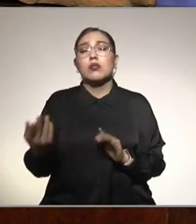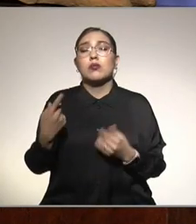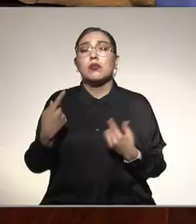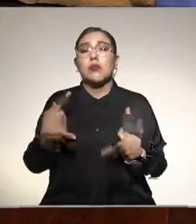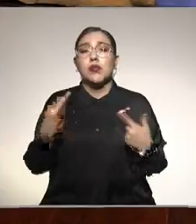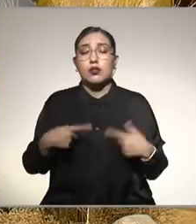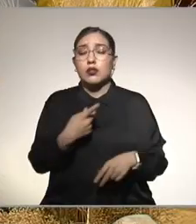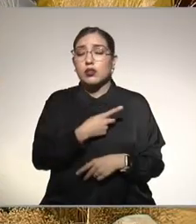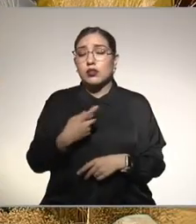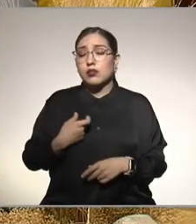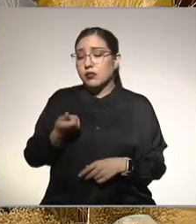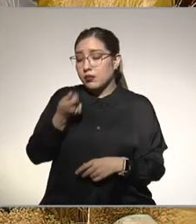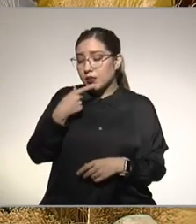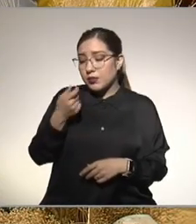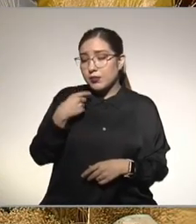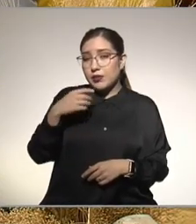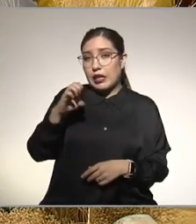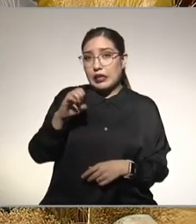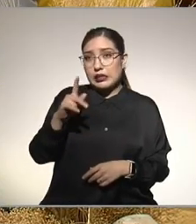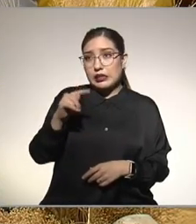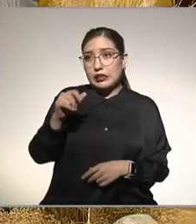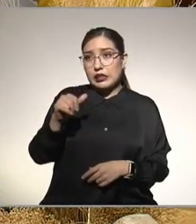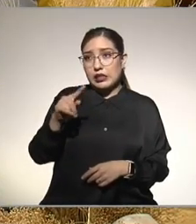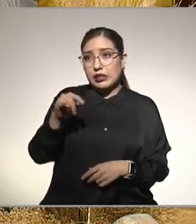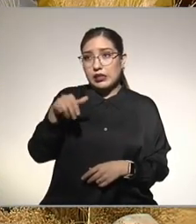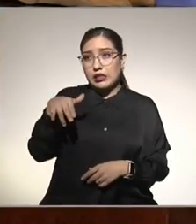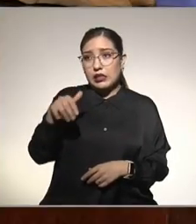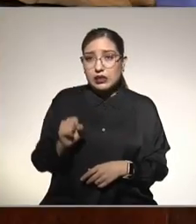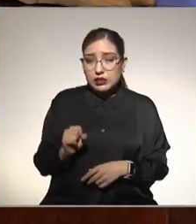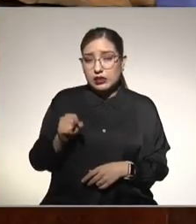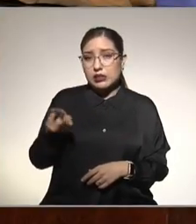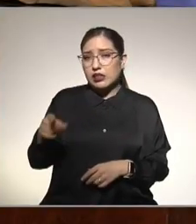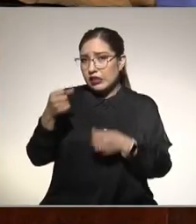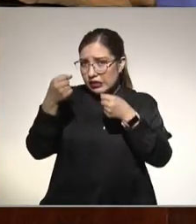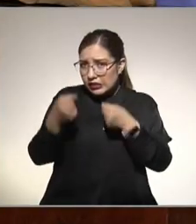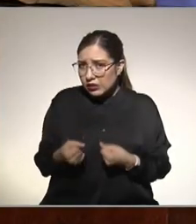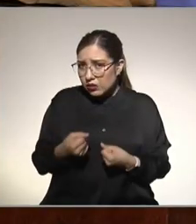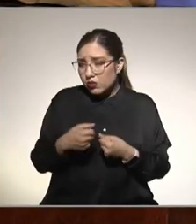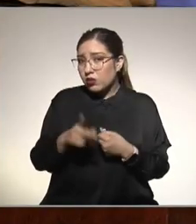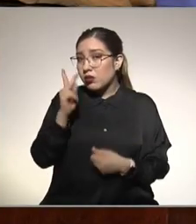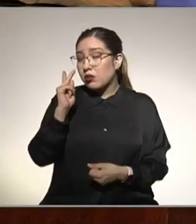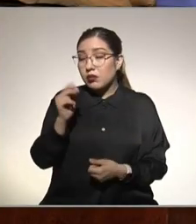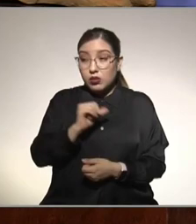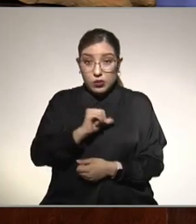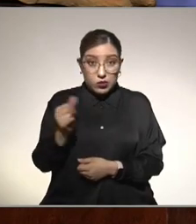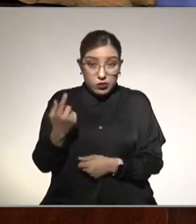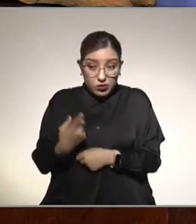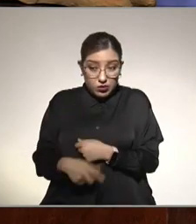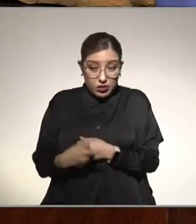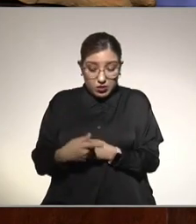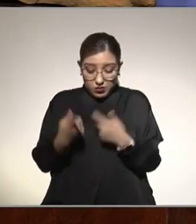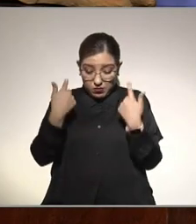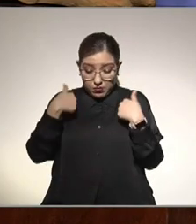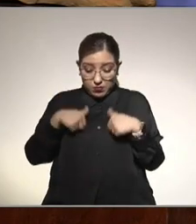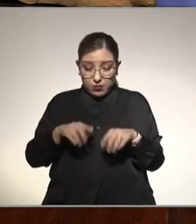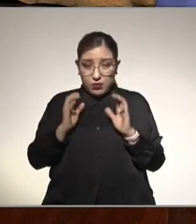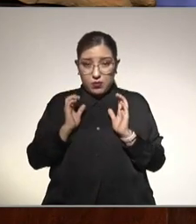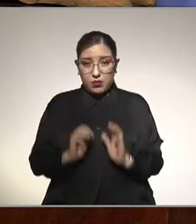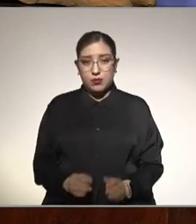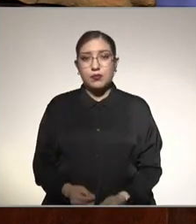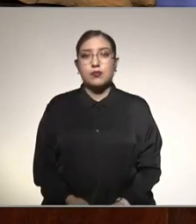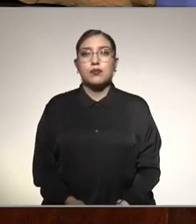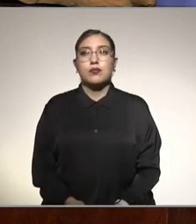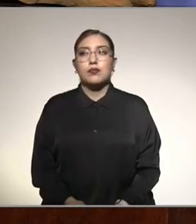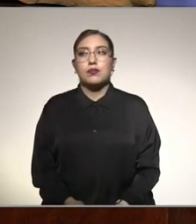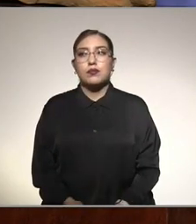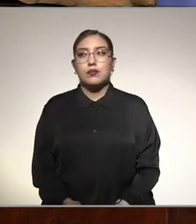estatinas pravastatina etcétera así lo preguntan de manera segura sin tener algún otro daño a los órganos la pioglitazona es